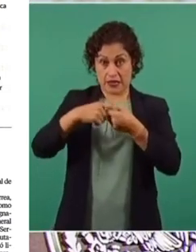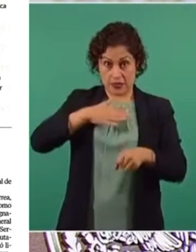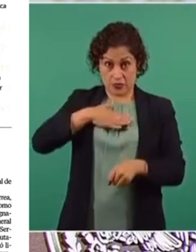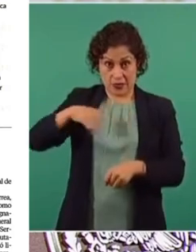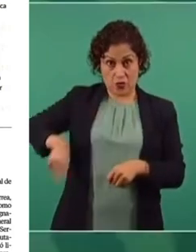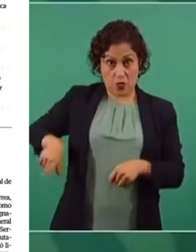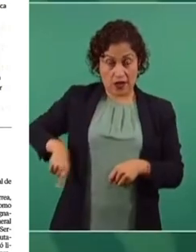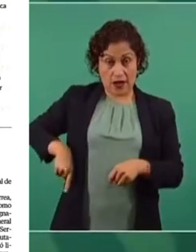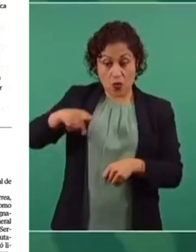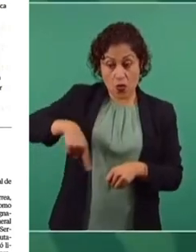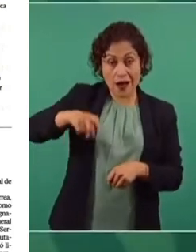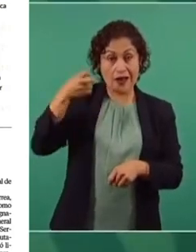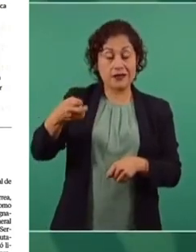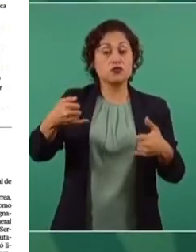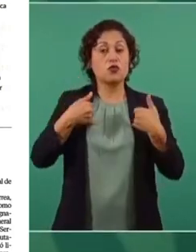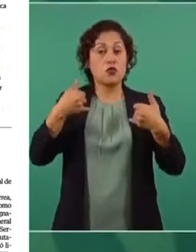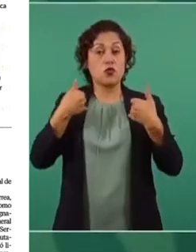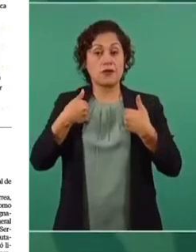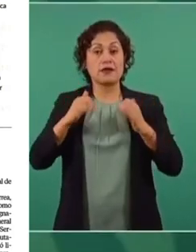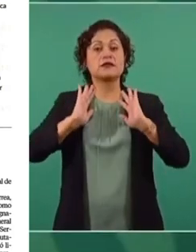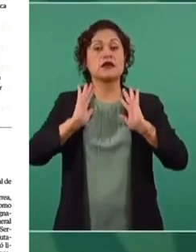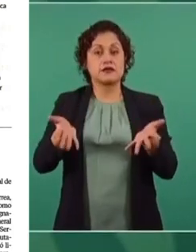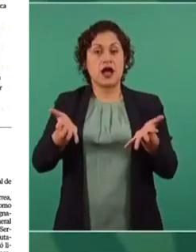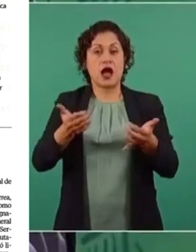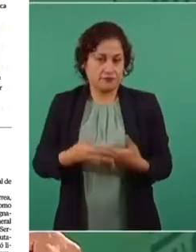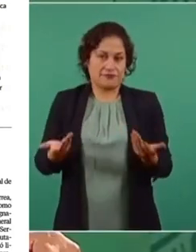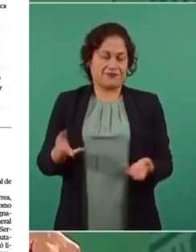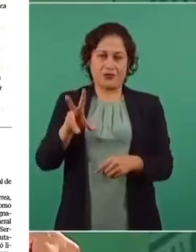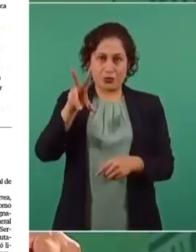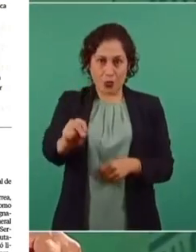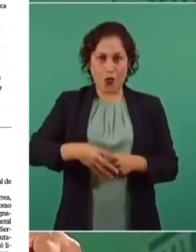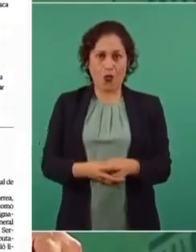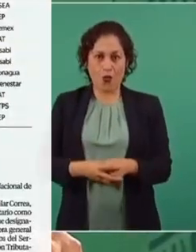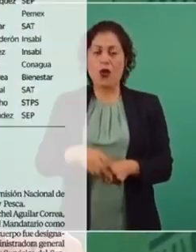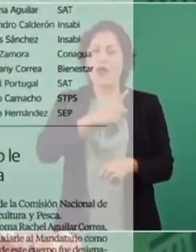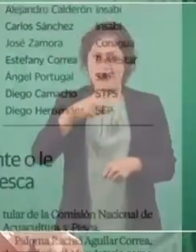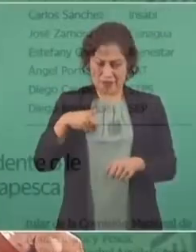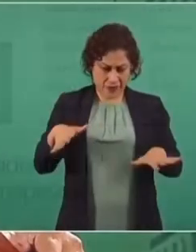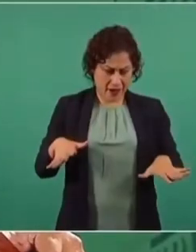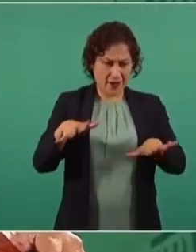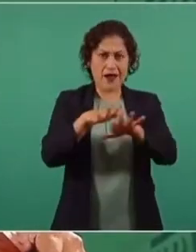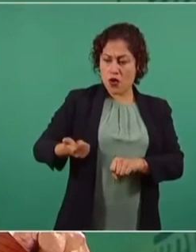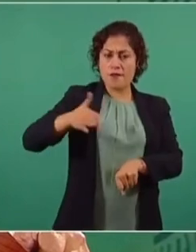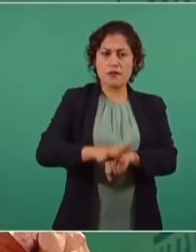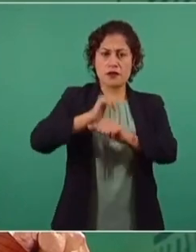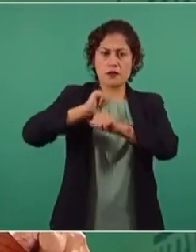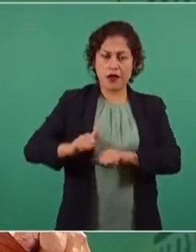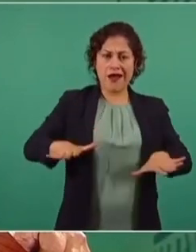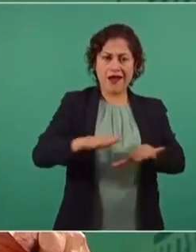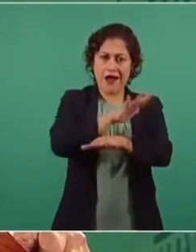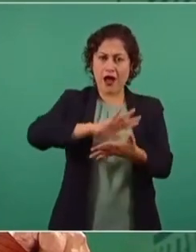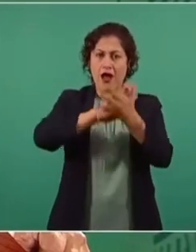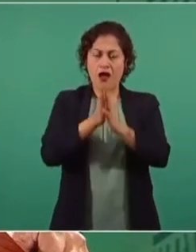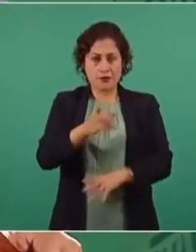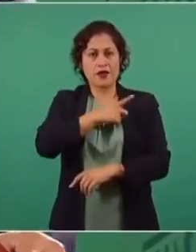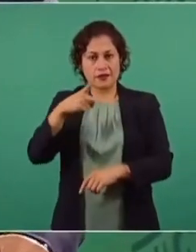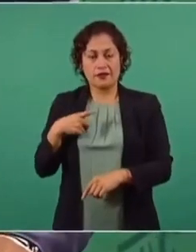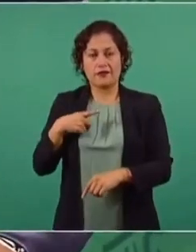están ya siendo promovidos y ocupan cargos. Tenemos que renovar la administración pública, si no,